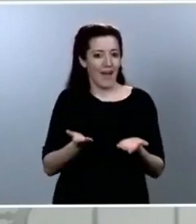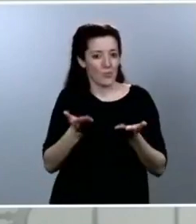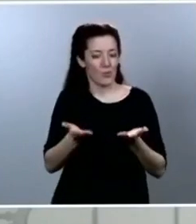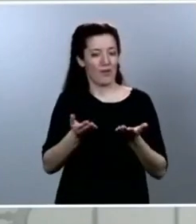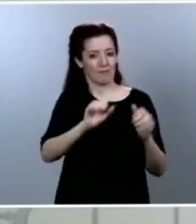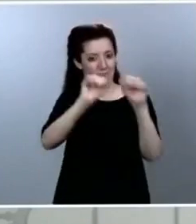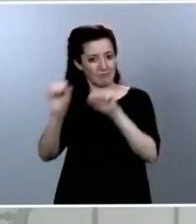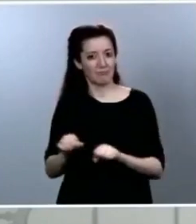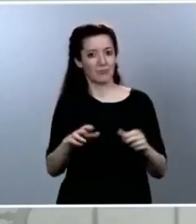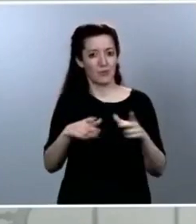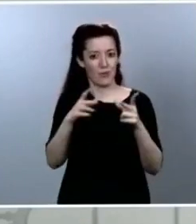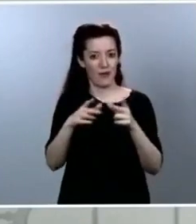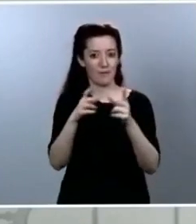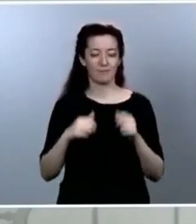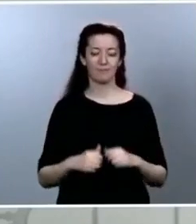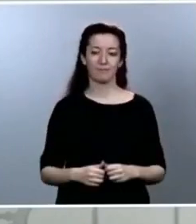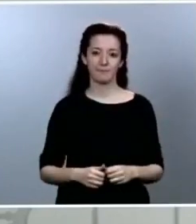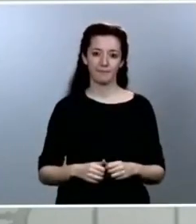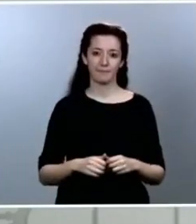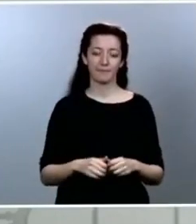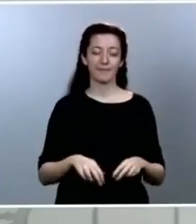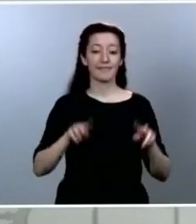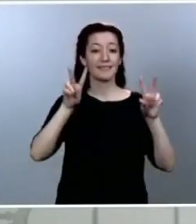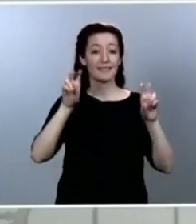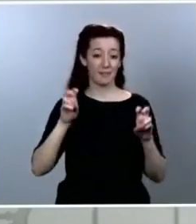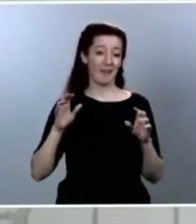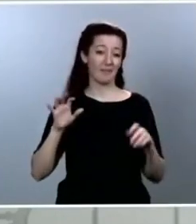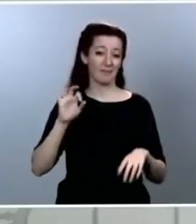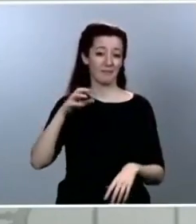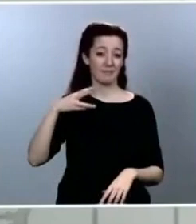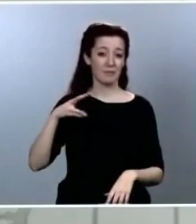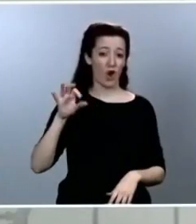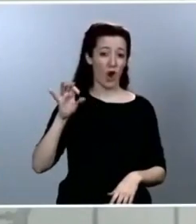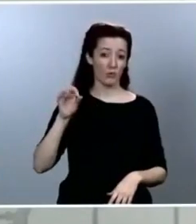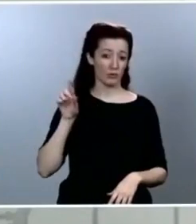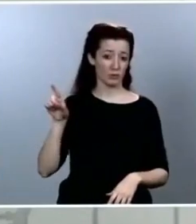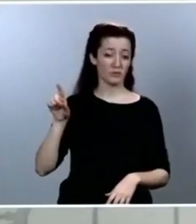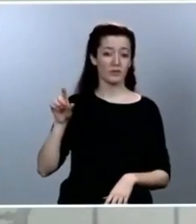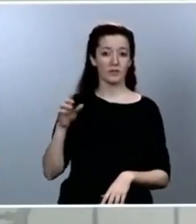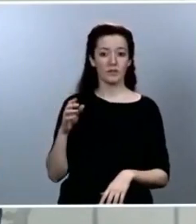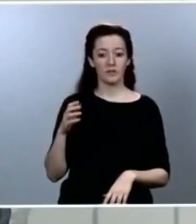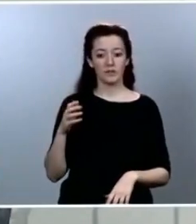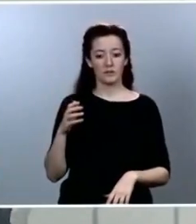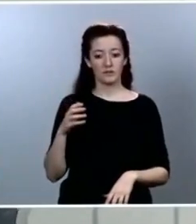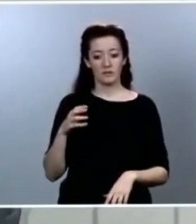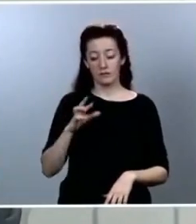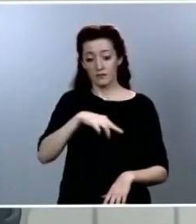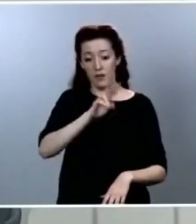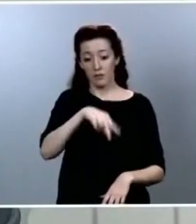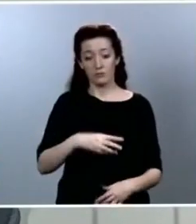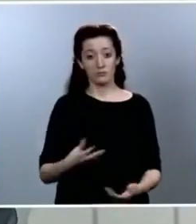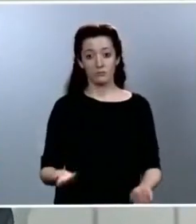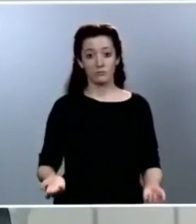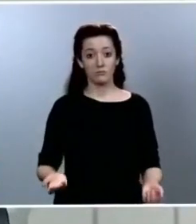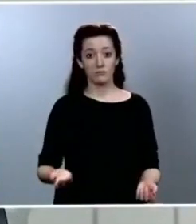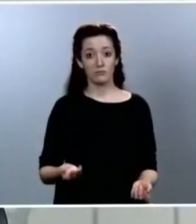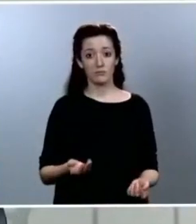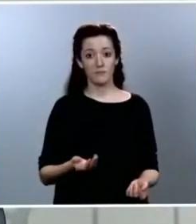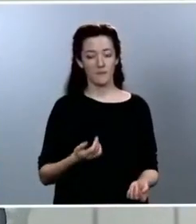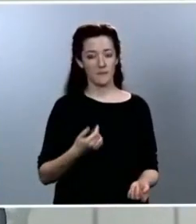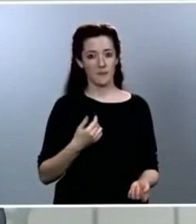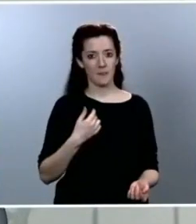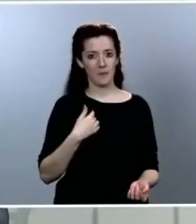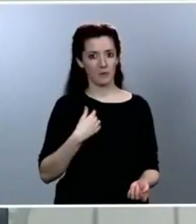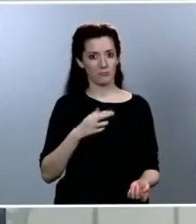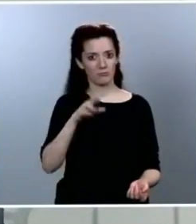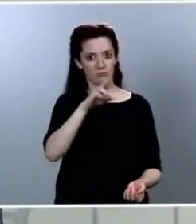Organización Mundial de la Salud, tiene usted razón. Nosotros lo hemos dicho desde el primer momento y lo vuelvo a repetir porque me parece trascendental.